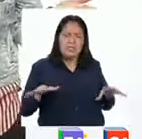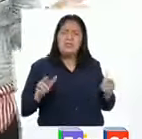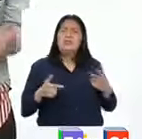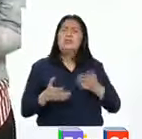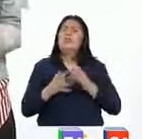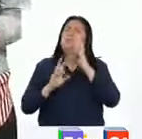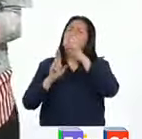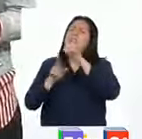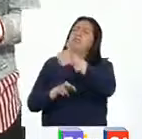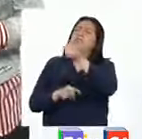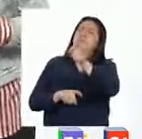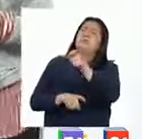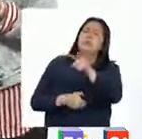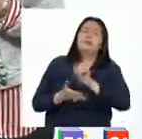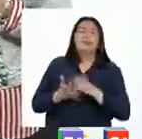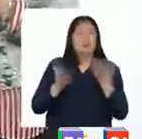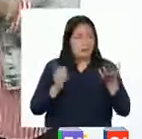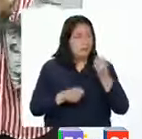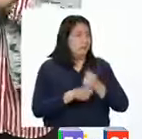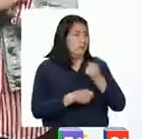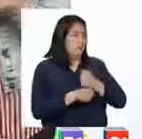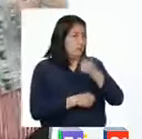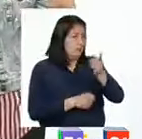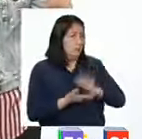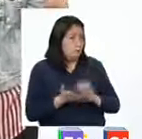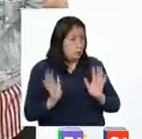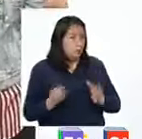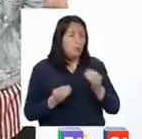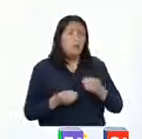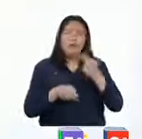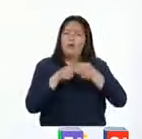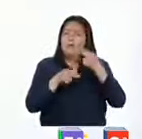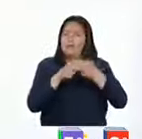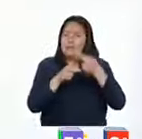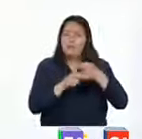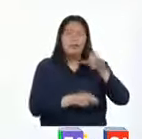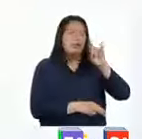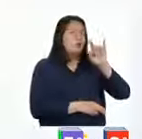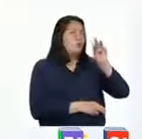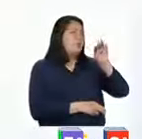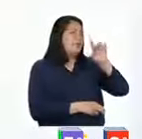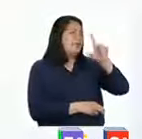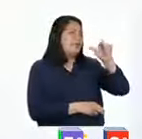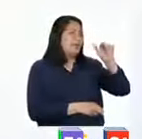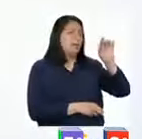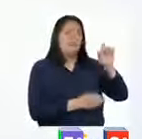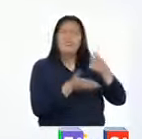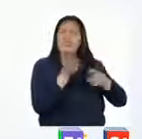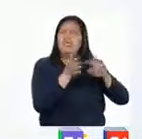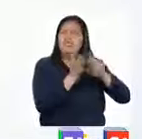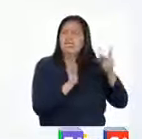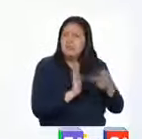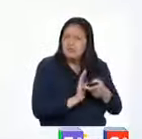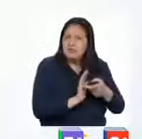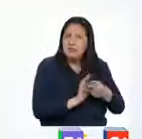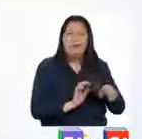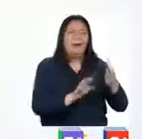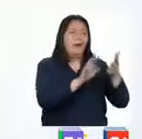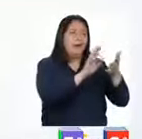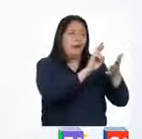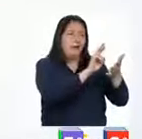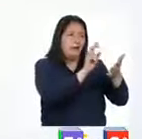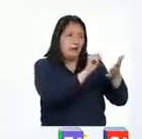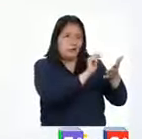Y para ello, trabajaremos una estrategia conocida como sumillado. El sumillado es hacer anotaciones al